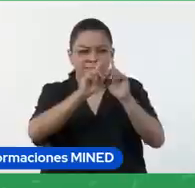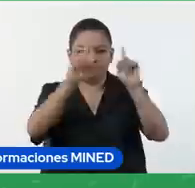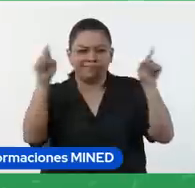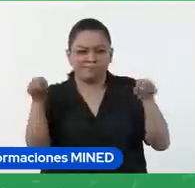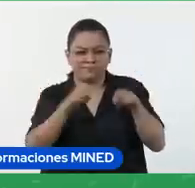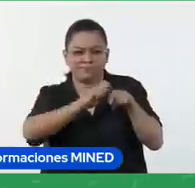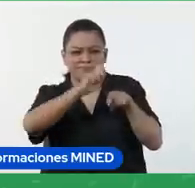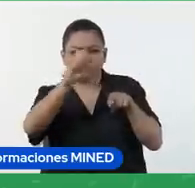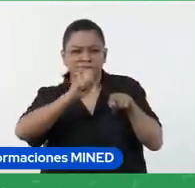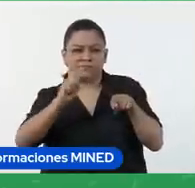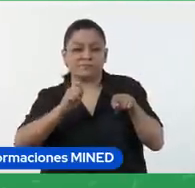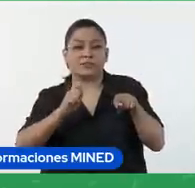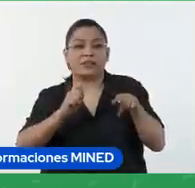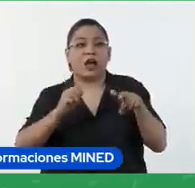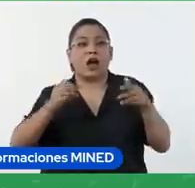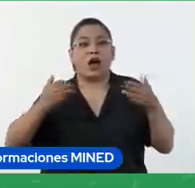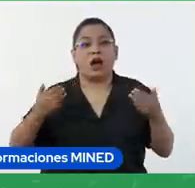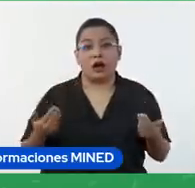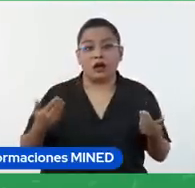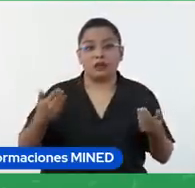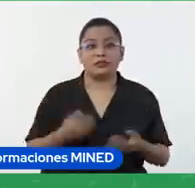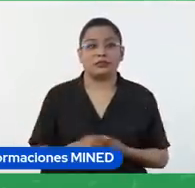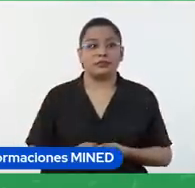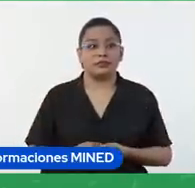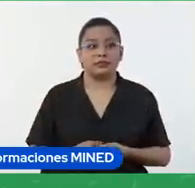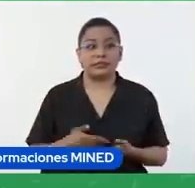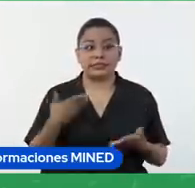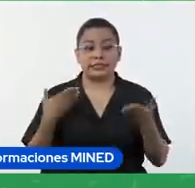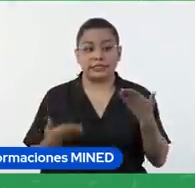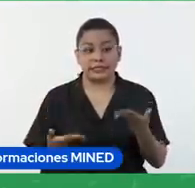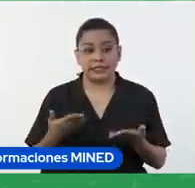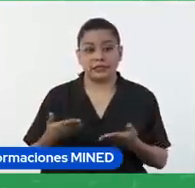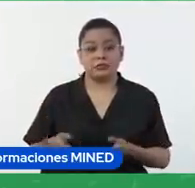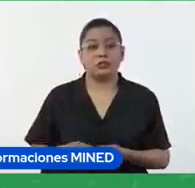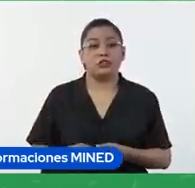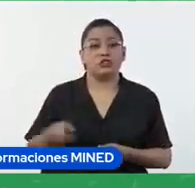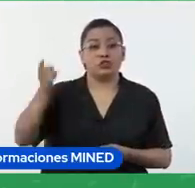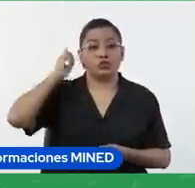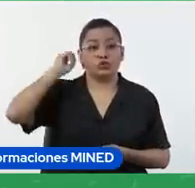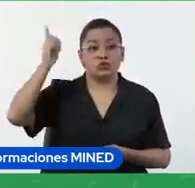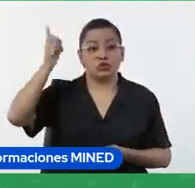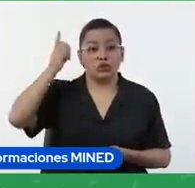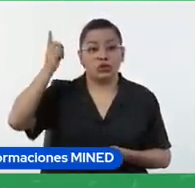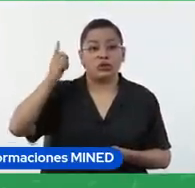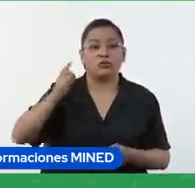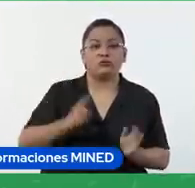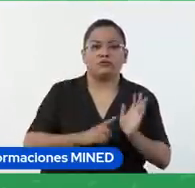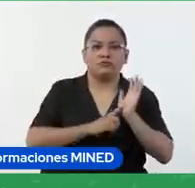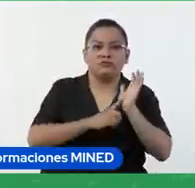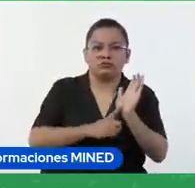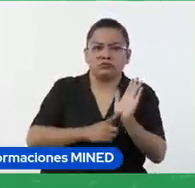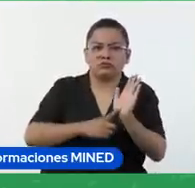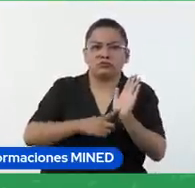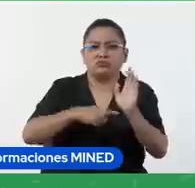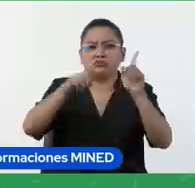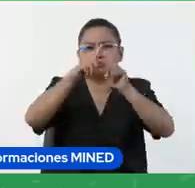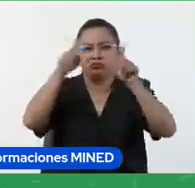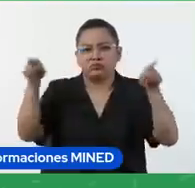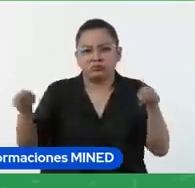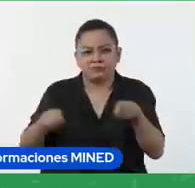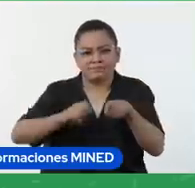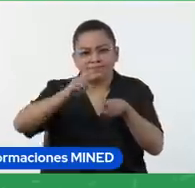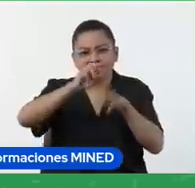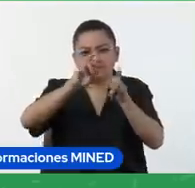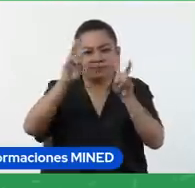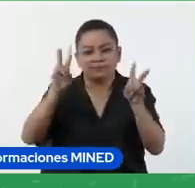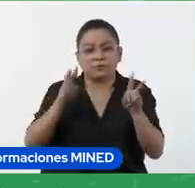o tal vez como docente estoy proyectando esta pizarra digital al frente y a